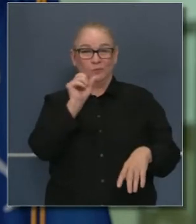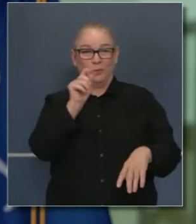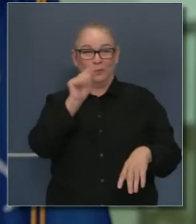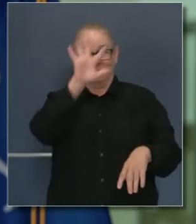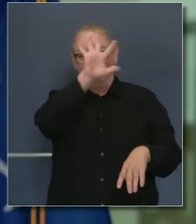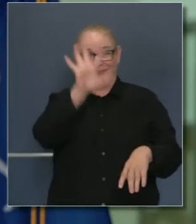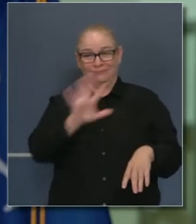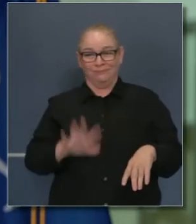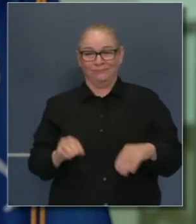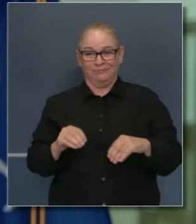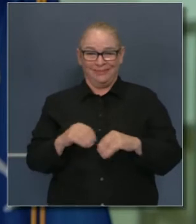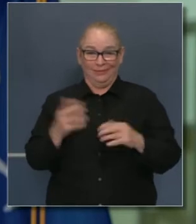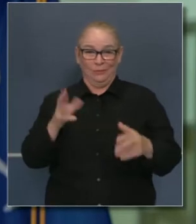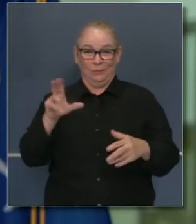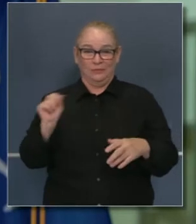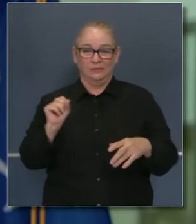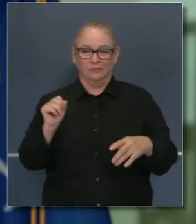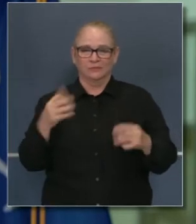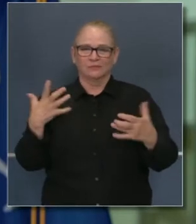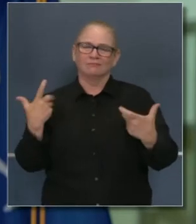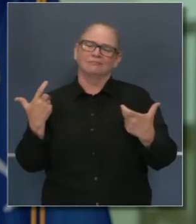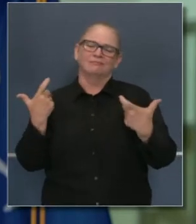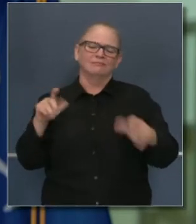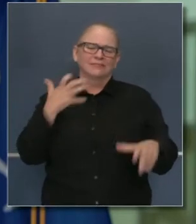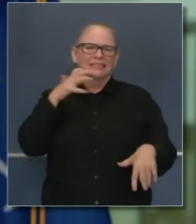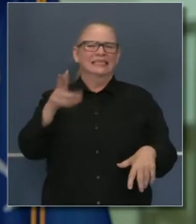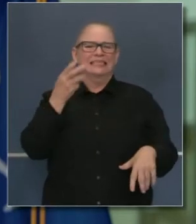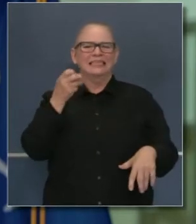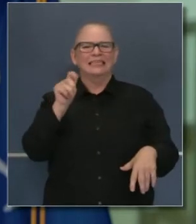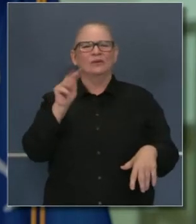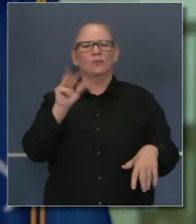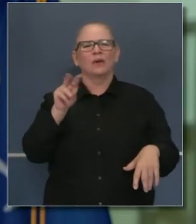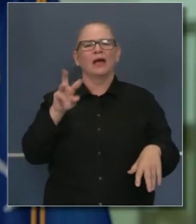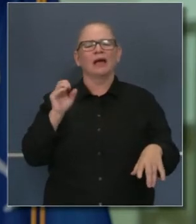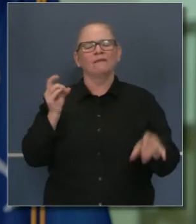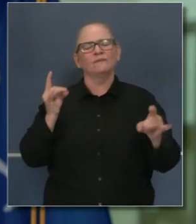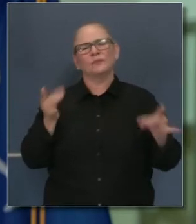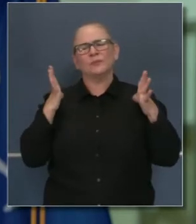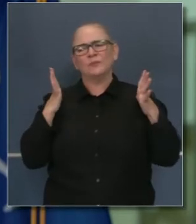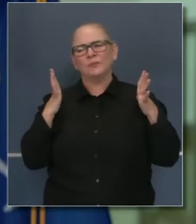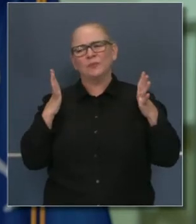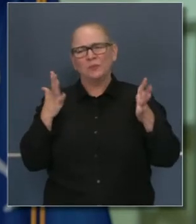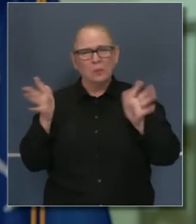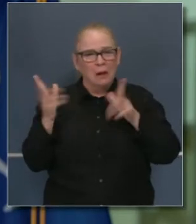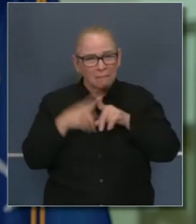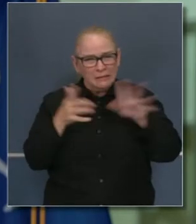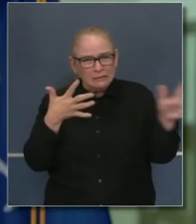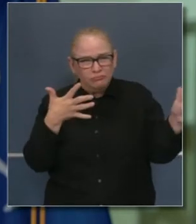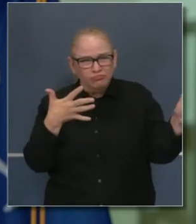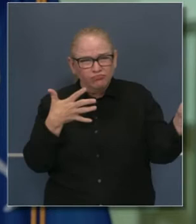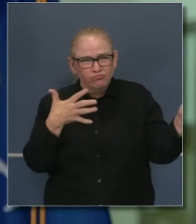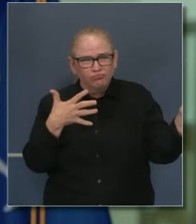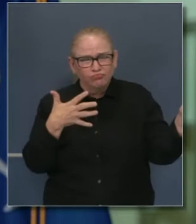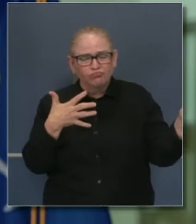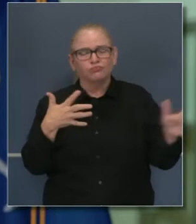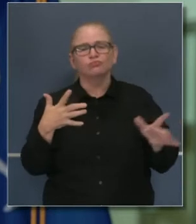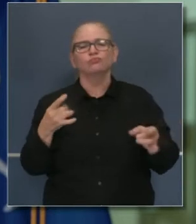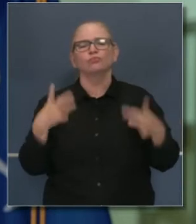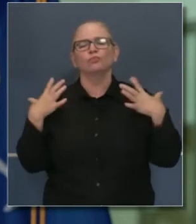sigue viviendo una ola de calor increíble. Hemos descrito este